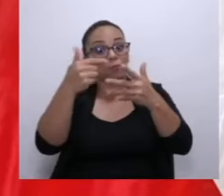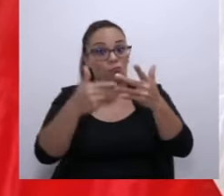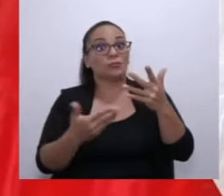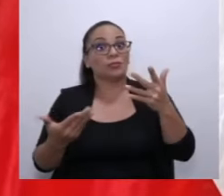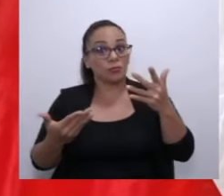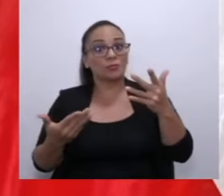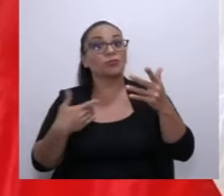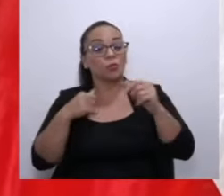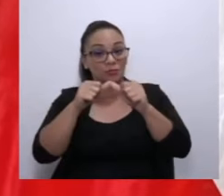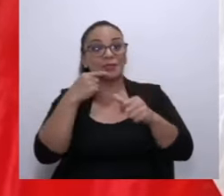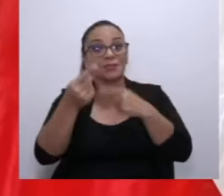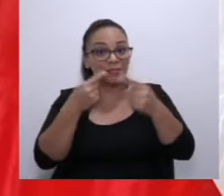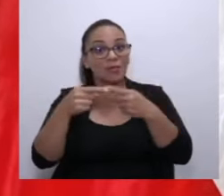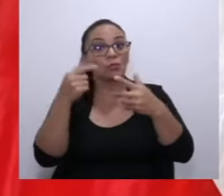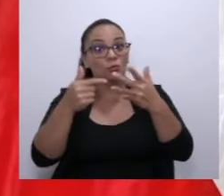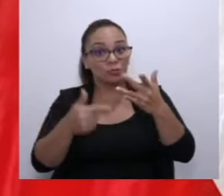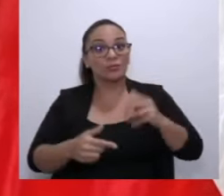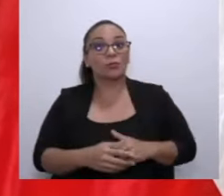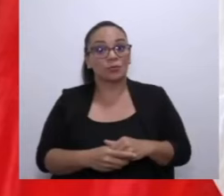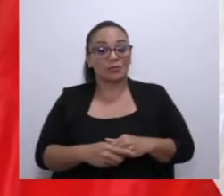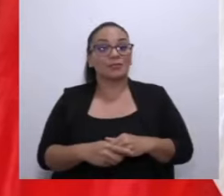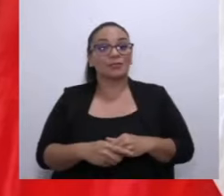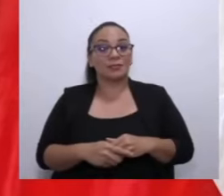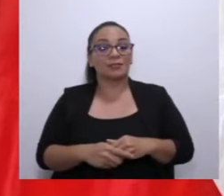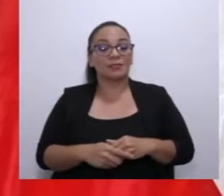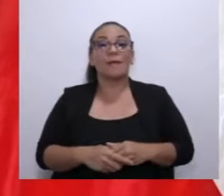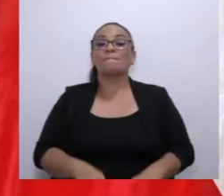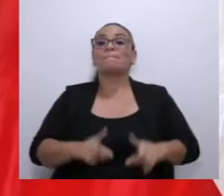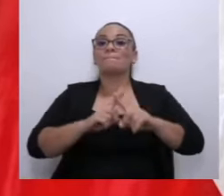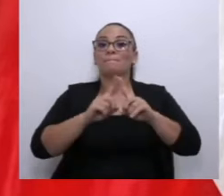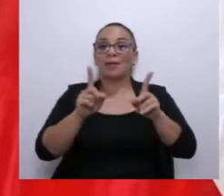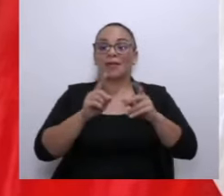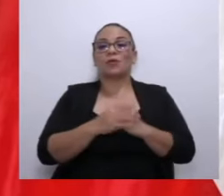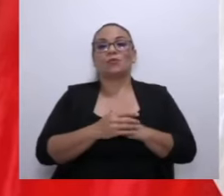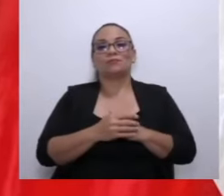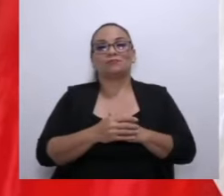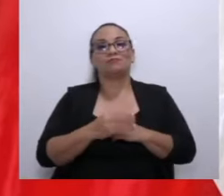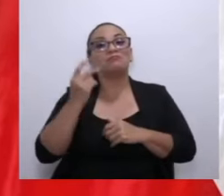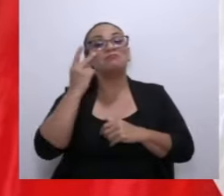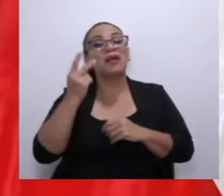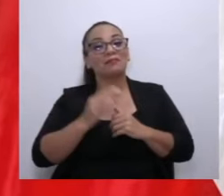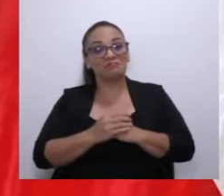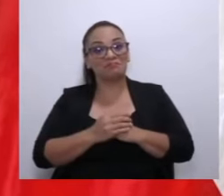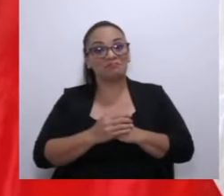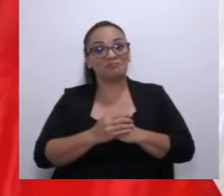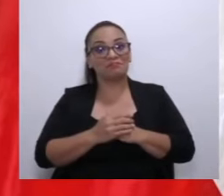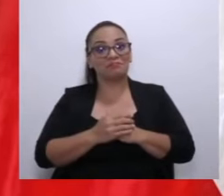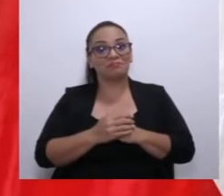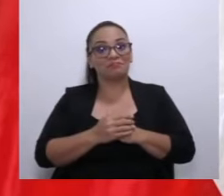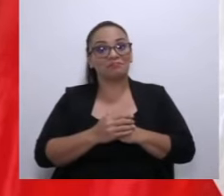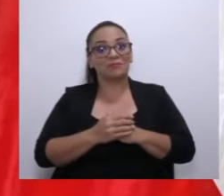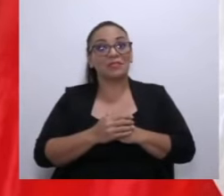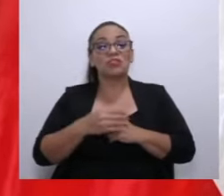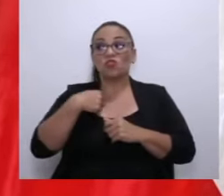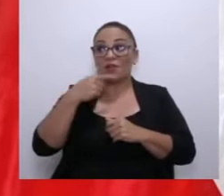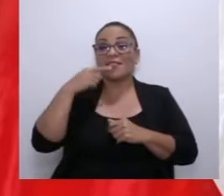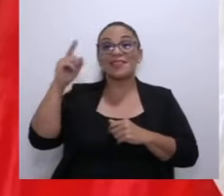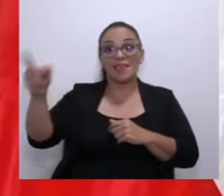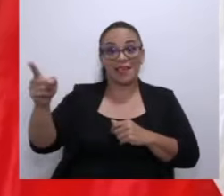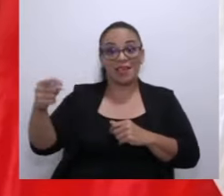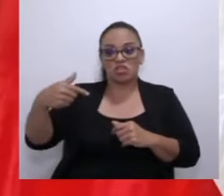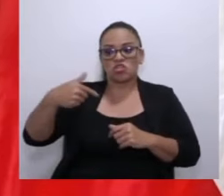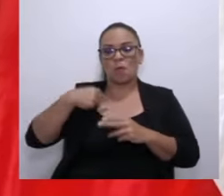puedo seguir, pero se lo dije con los escáneres, porque me llamo Rodrigo Chávez,